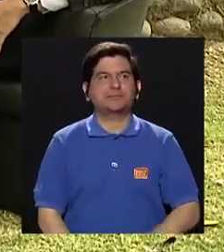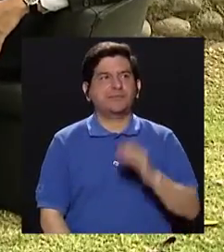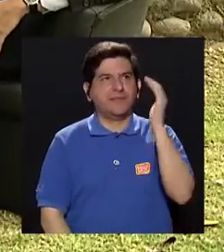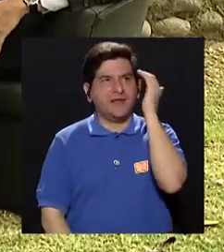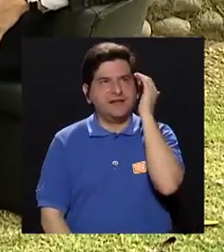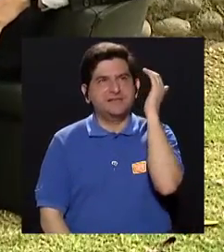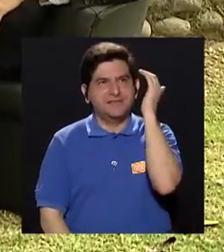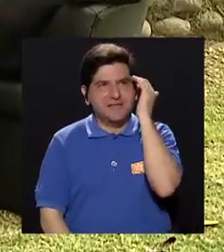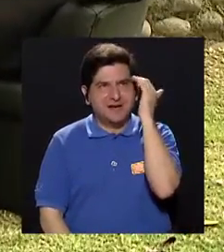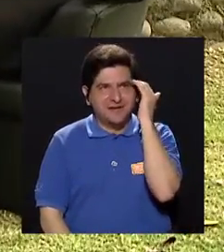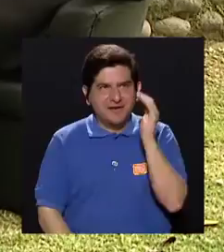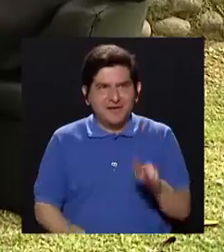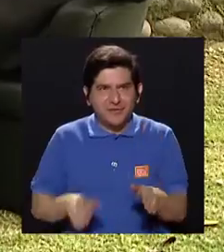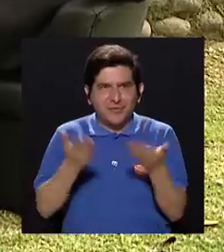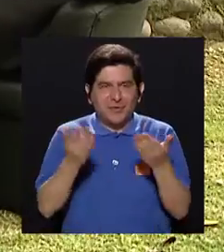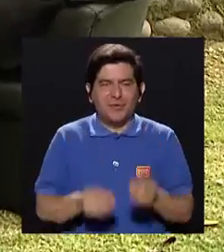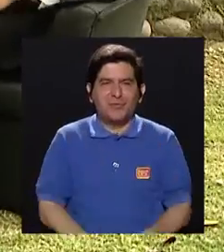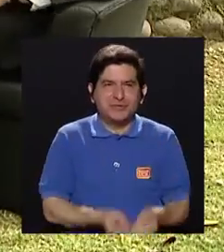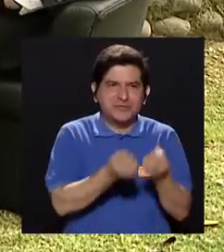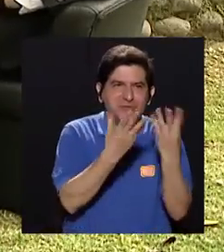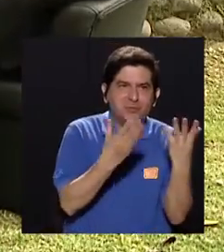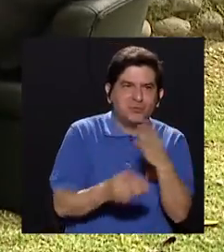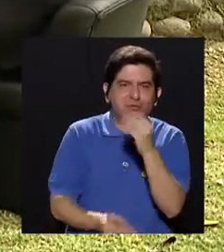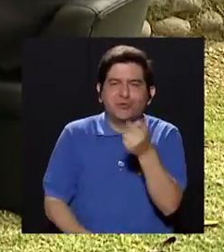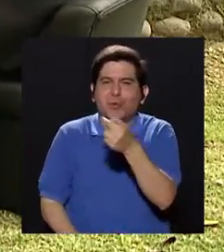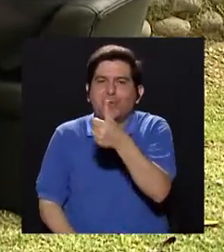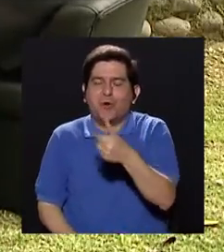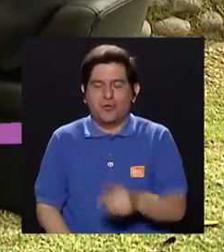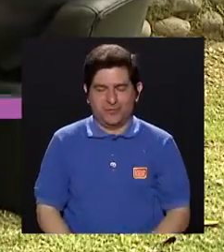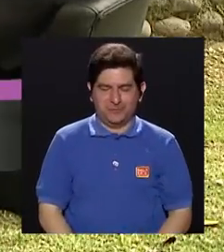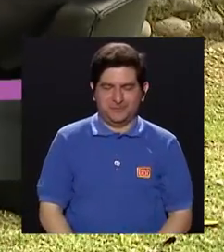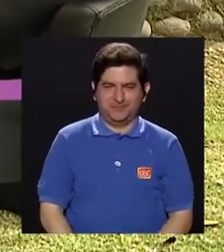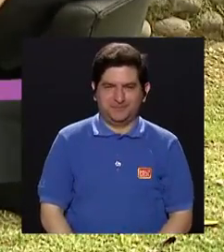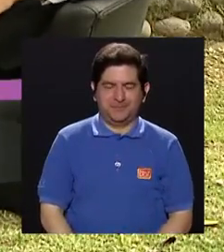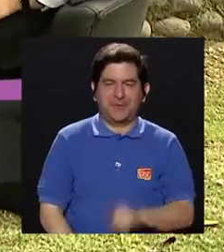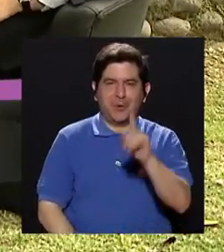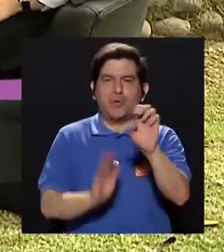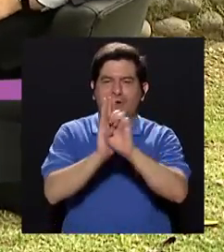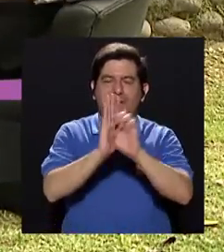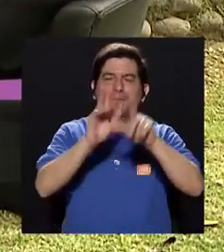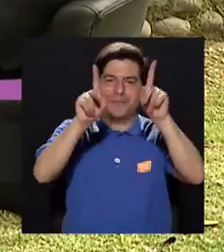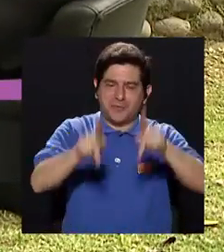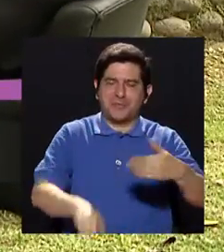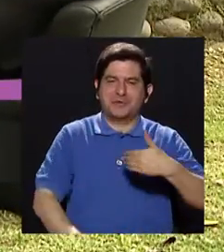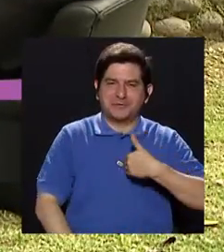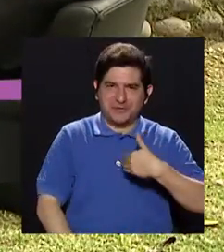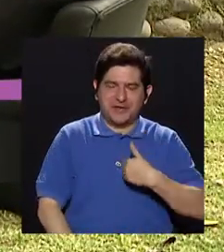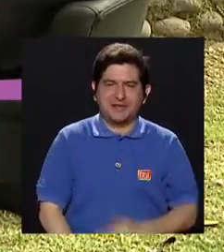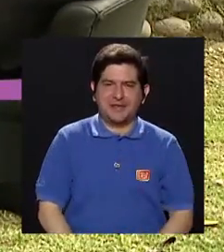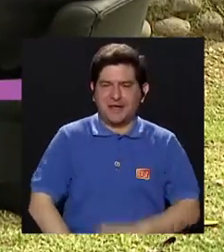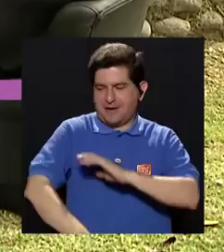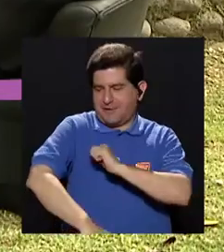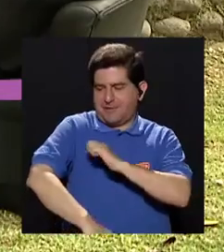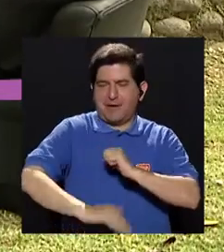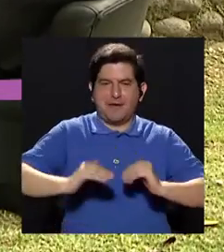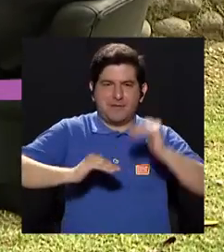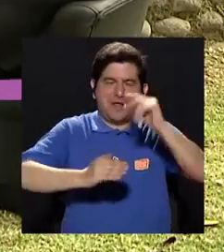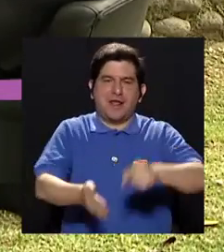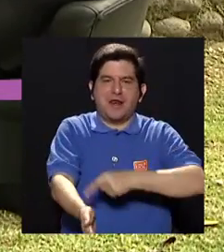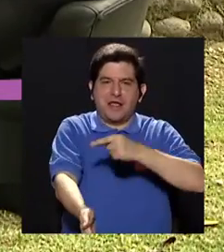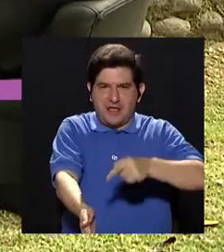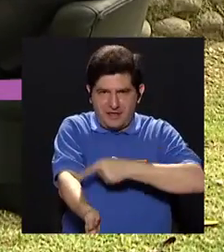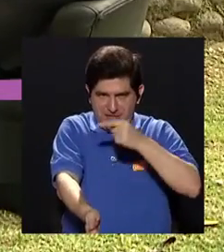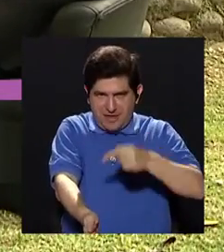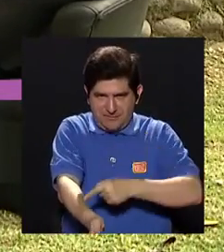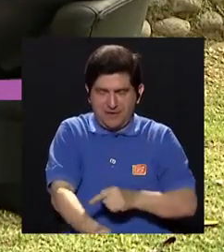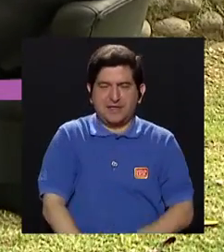cuándo es típica cosa? ¿Cuándo es mucho y cuánto es poco, no? Por ejemplo, les doy un ejemplo, un paciente que tiene hipertensión, diabetes, para la